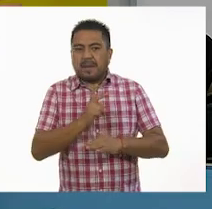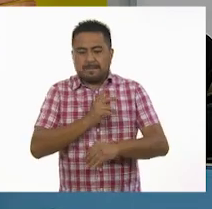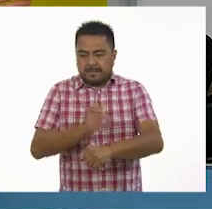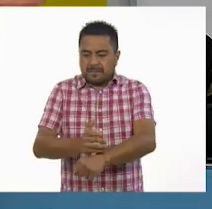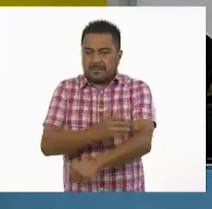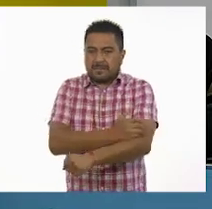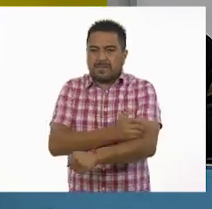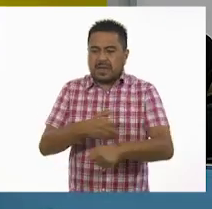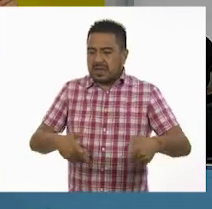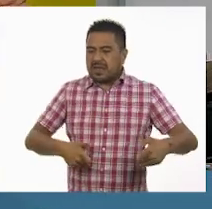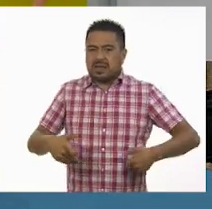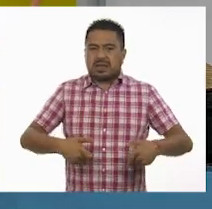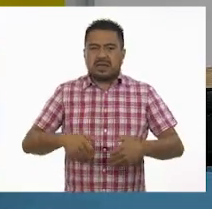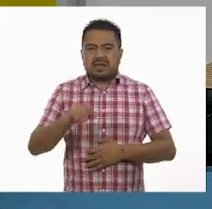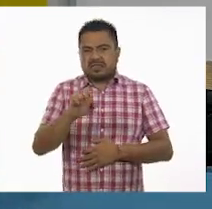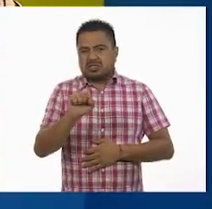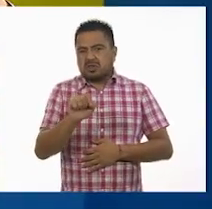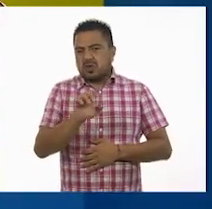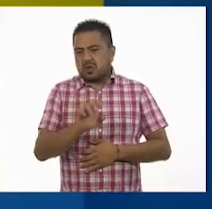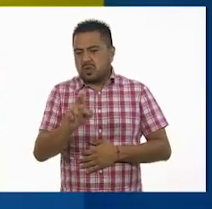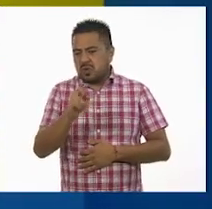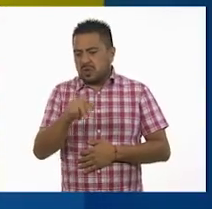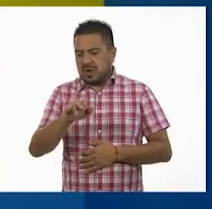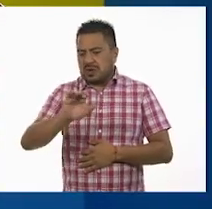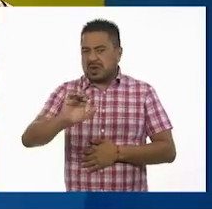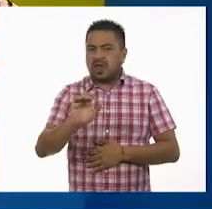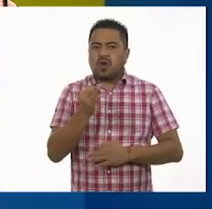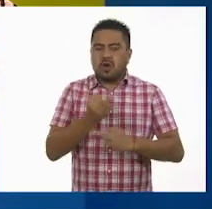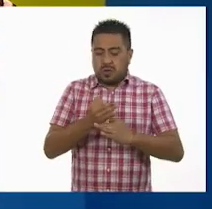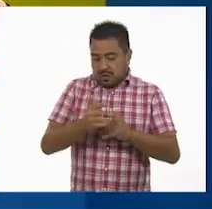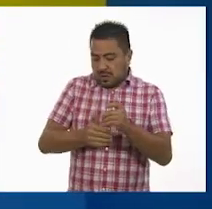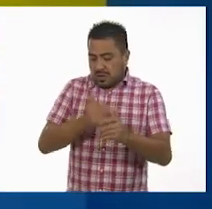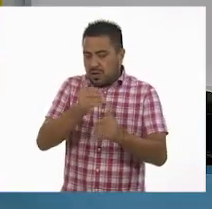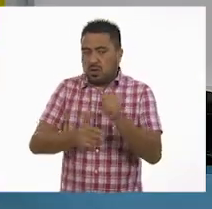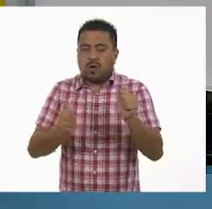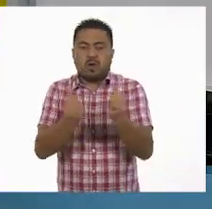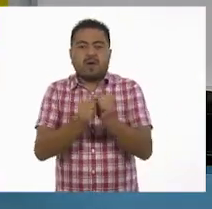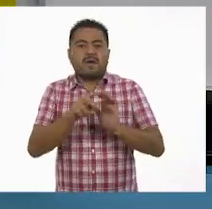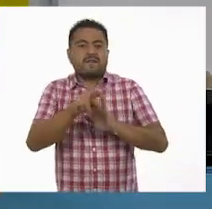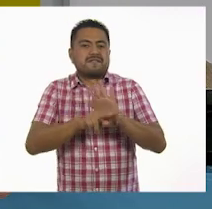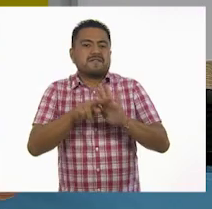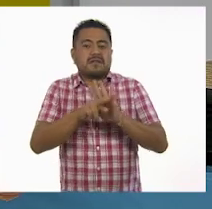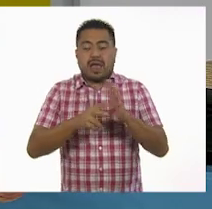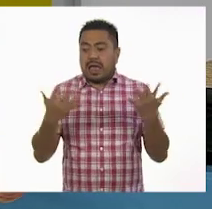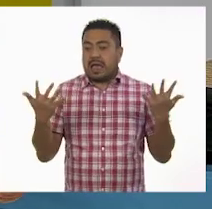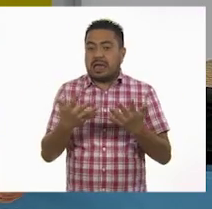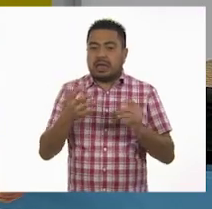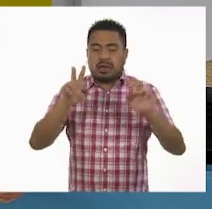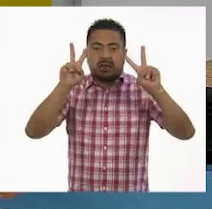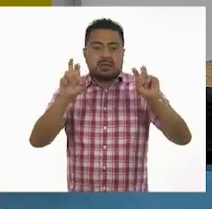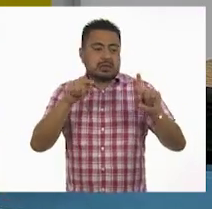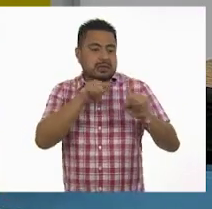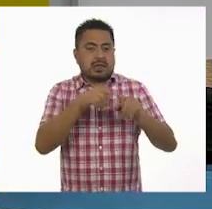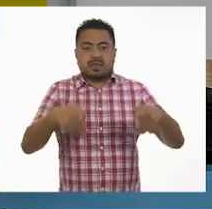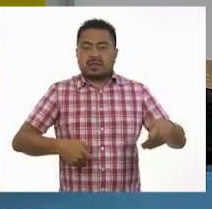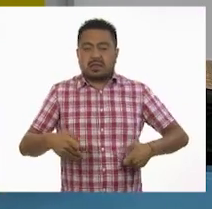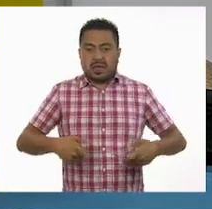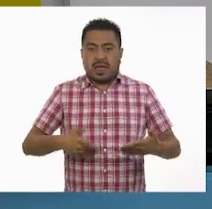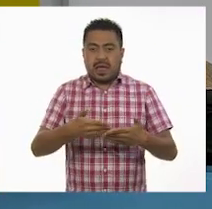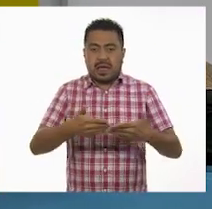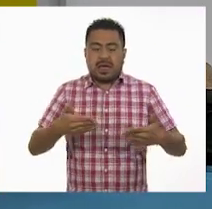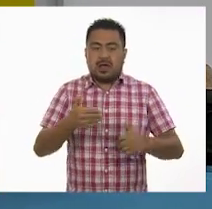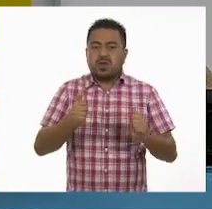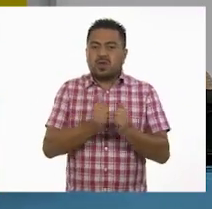compañeros de la obra Sputnik. Y hoy vamos a terminar con los videos que se hicieron acerca de esta obra y vamos a ir